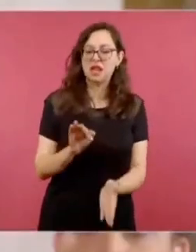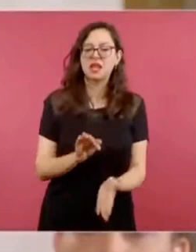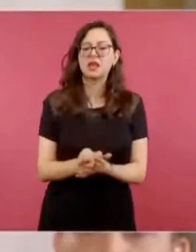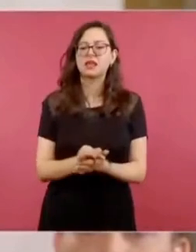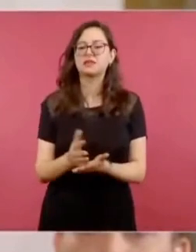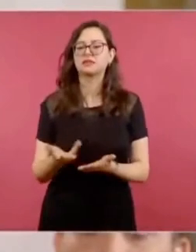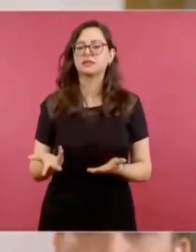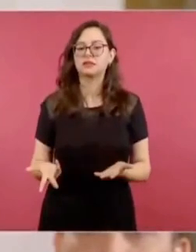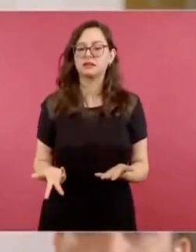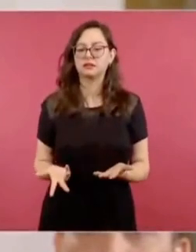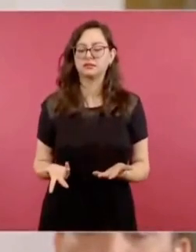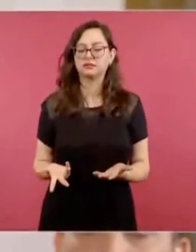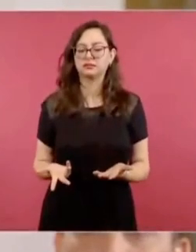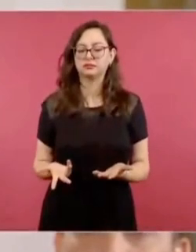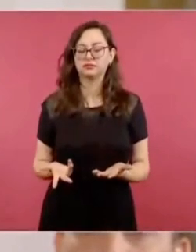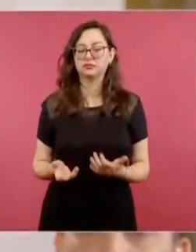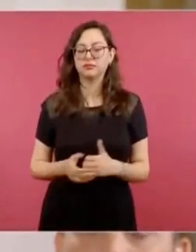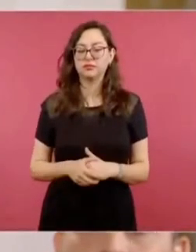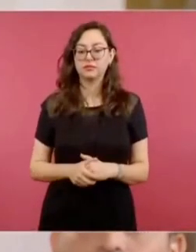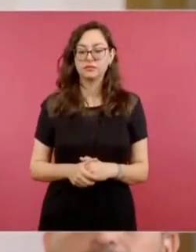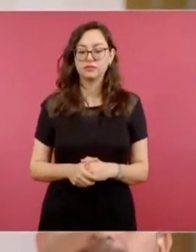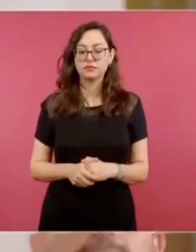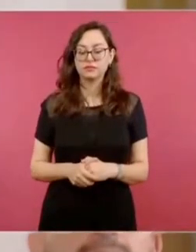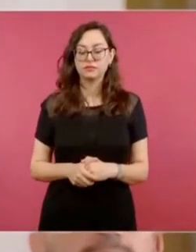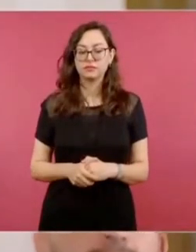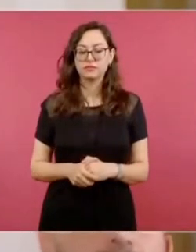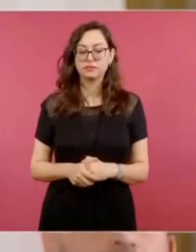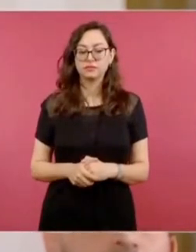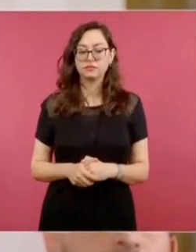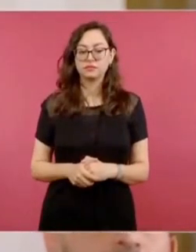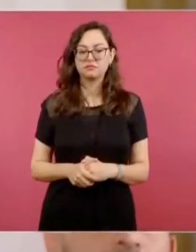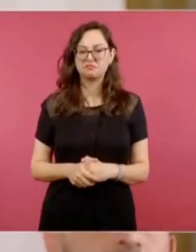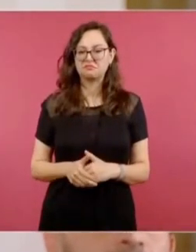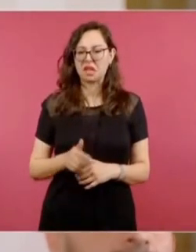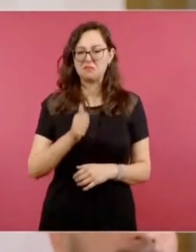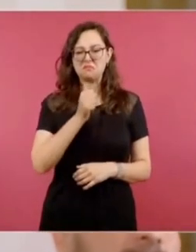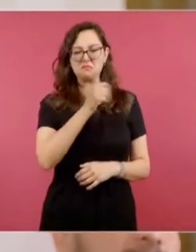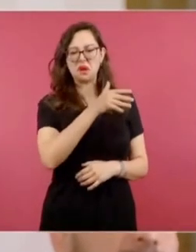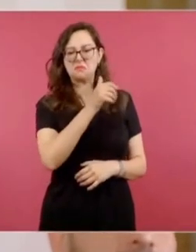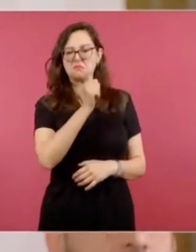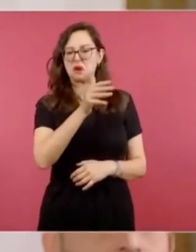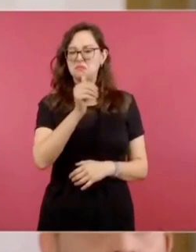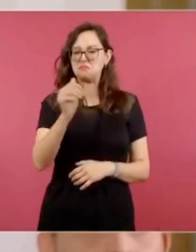o irrespetuoso.